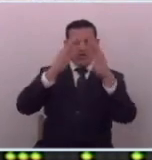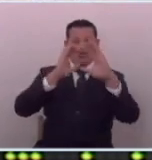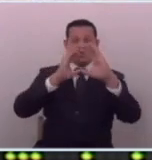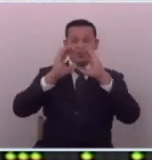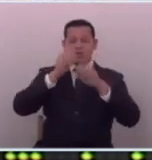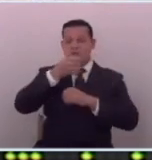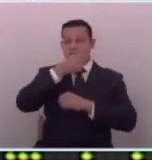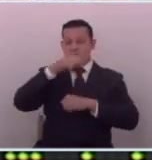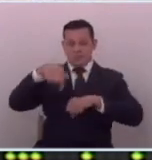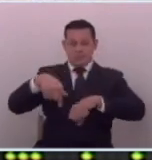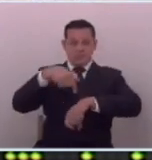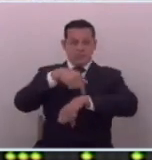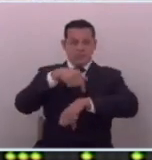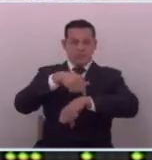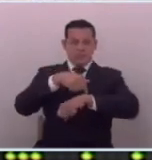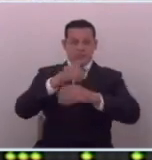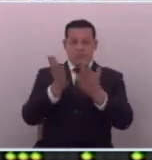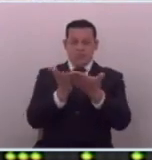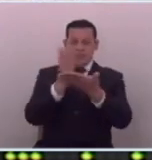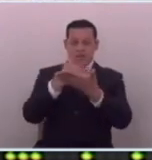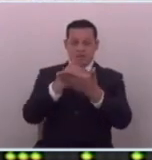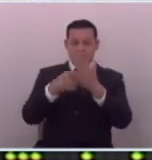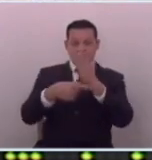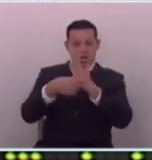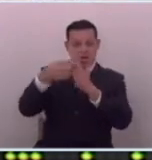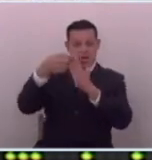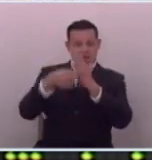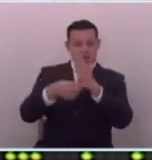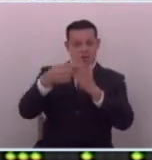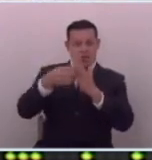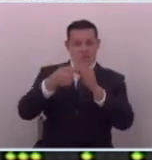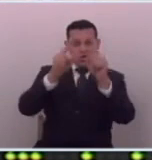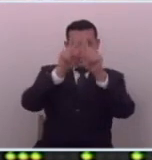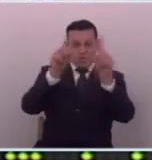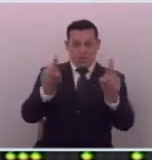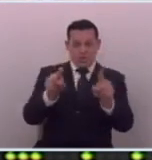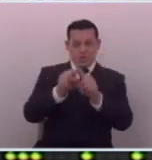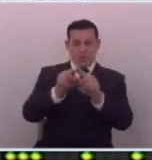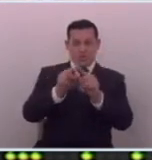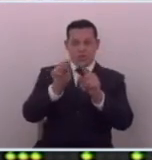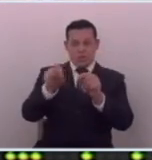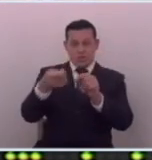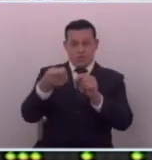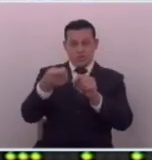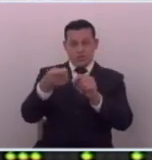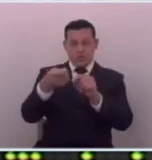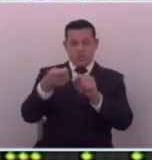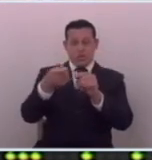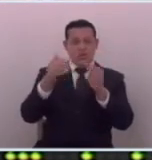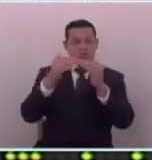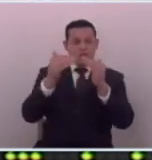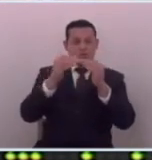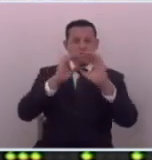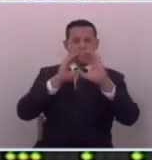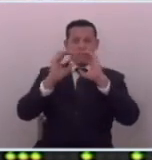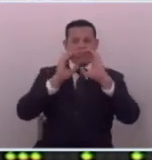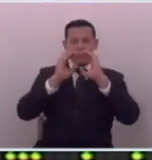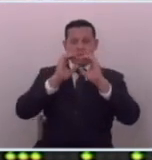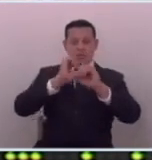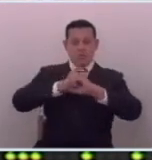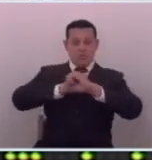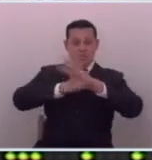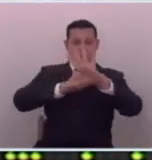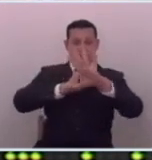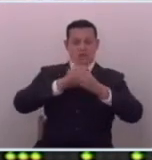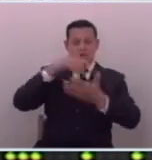de comunicación en ese momento periódicos revistas canales de televisión estaciones de radio estos medios tanto públicos